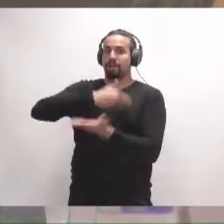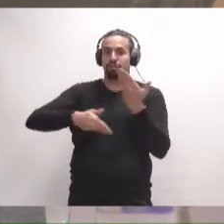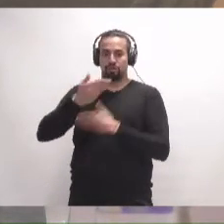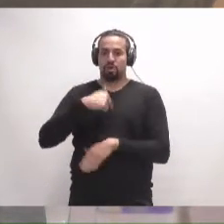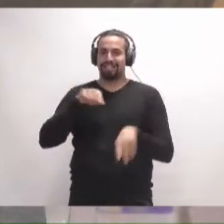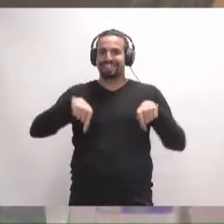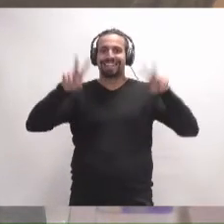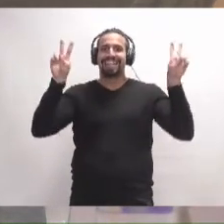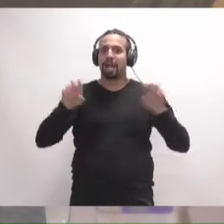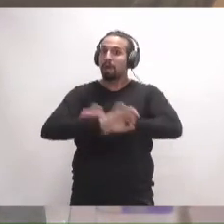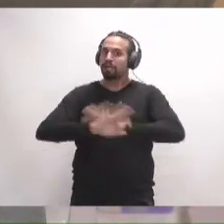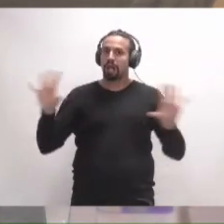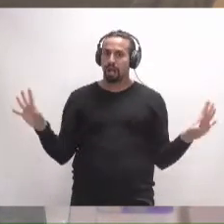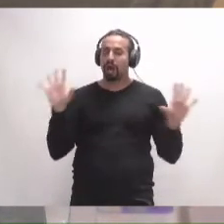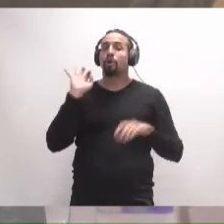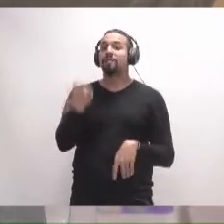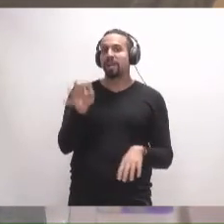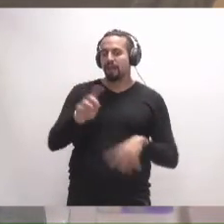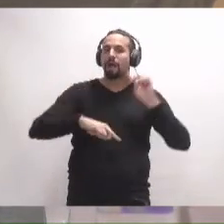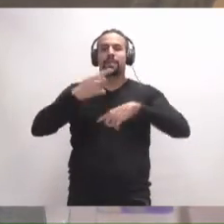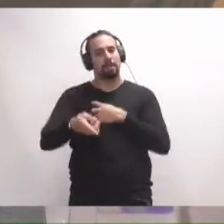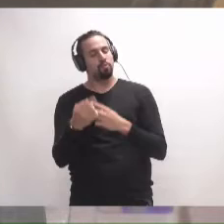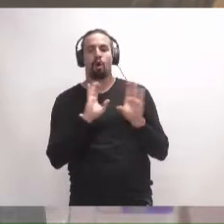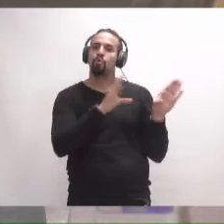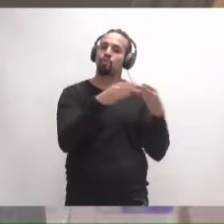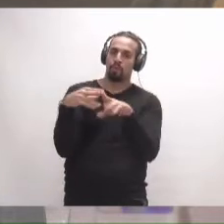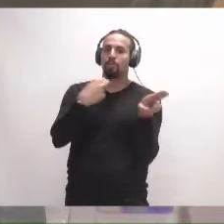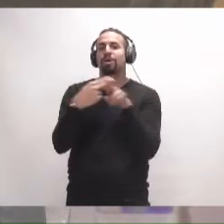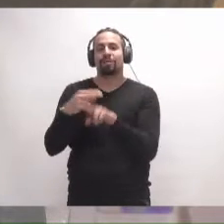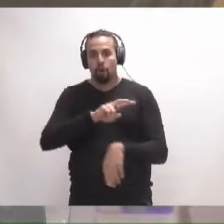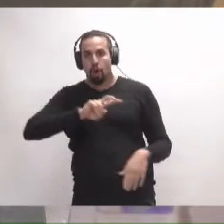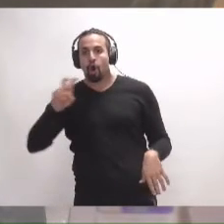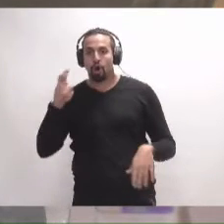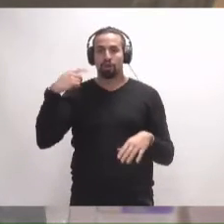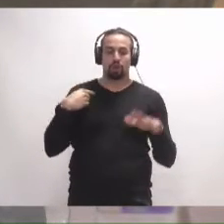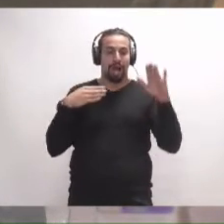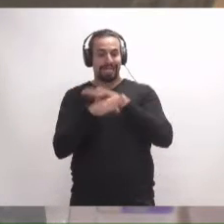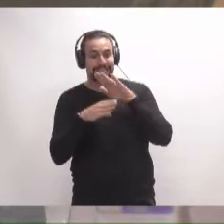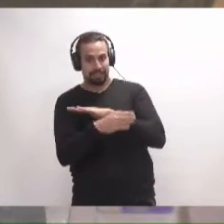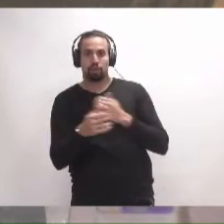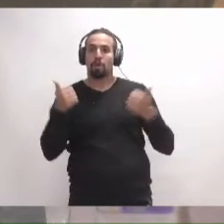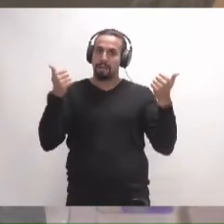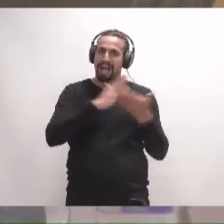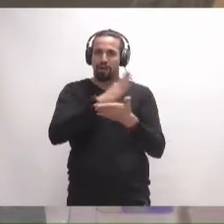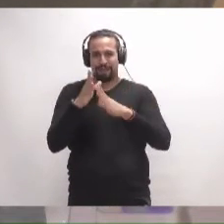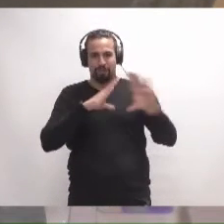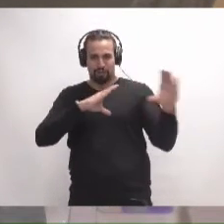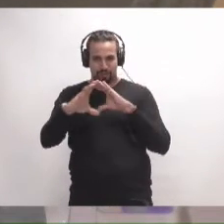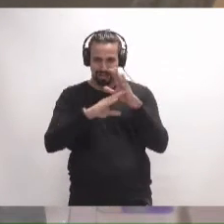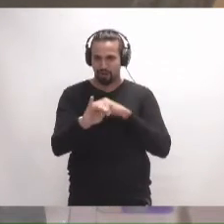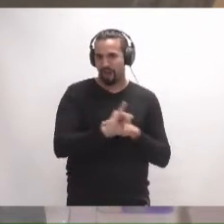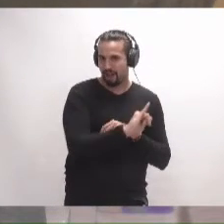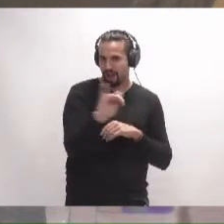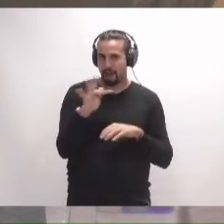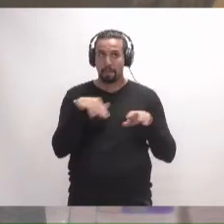sentido ha quedado evidente. Es cierto que después hay otros partidos políticos que tienen más acceso a los medios de comunicación y